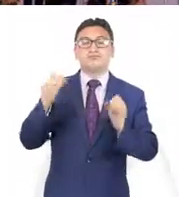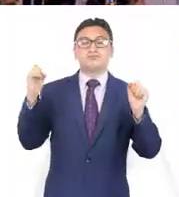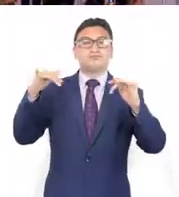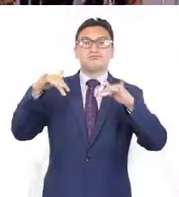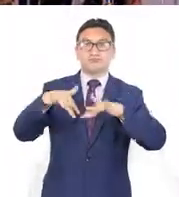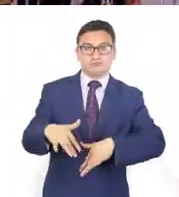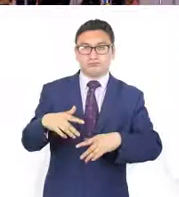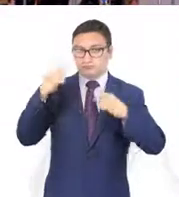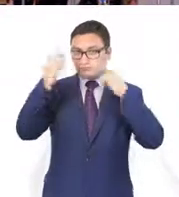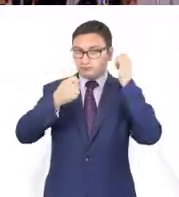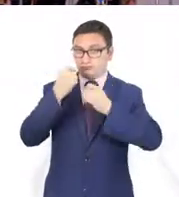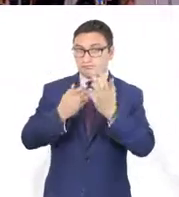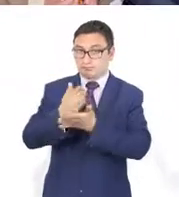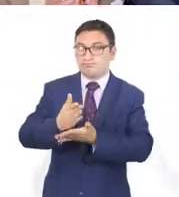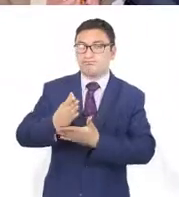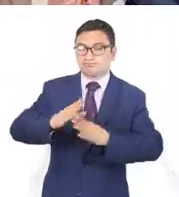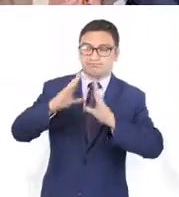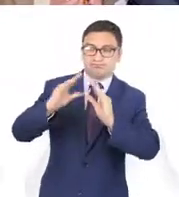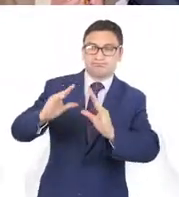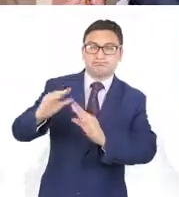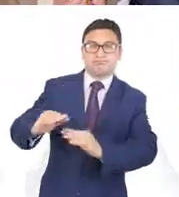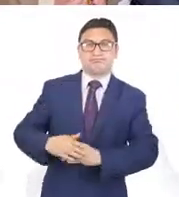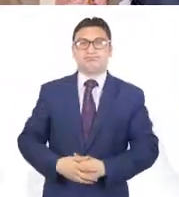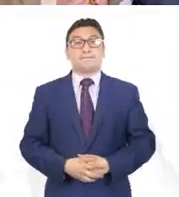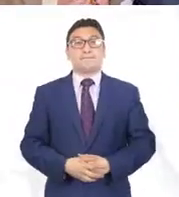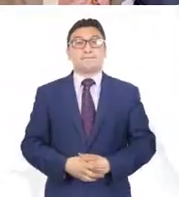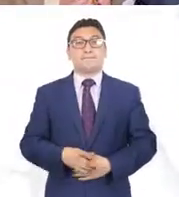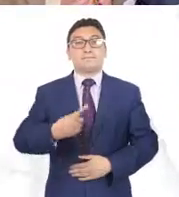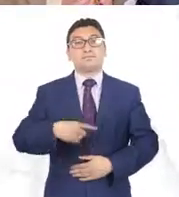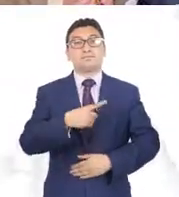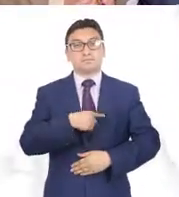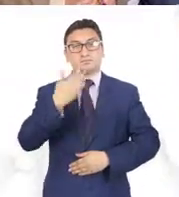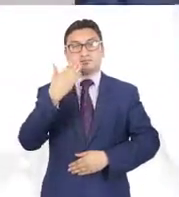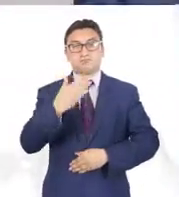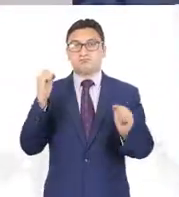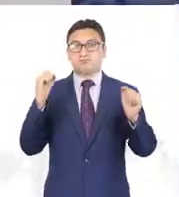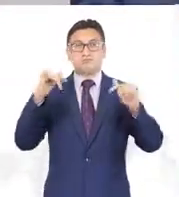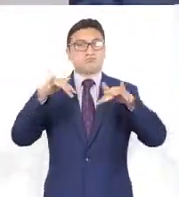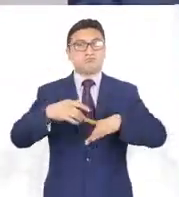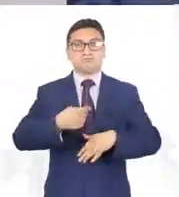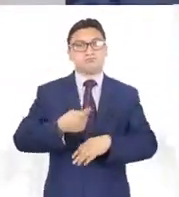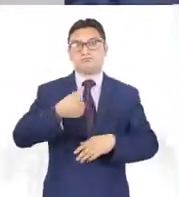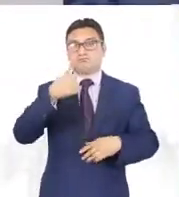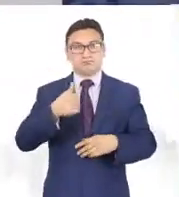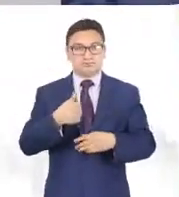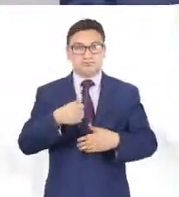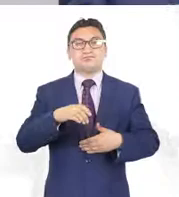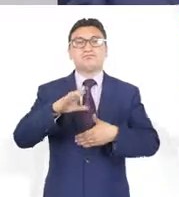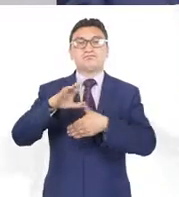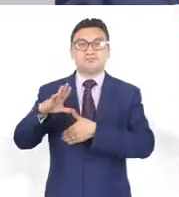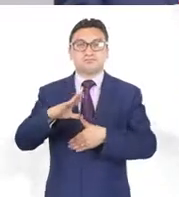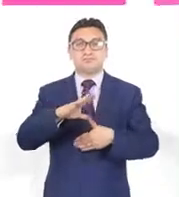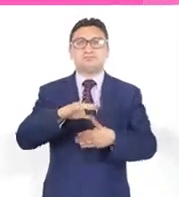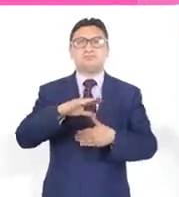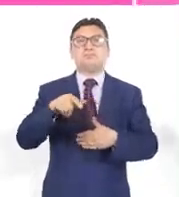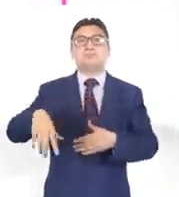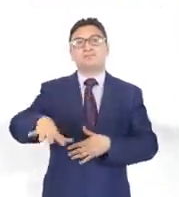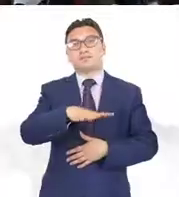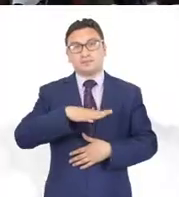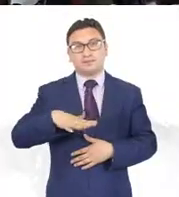Participamos en la primera cumbre iberoamericana de turismo accesible en donde nuestro director participó con la una intervención.